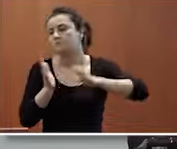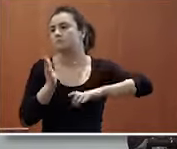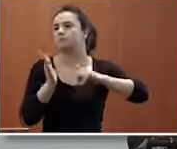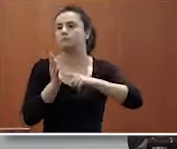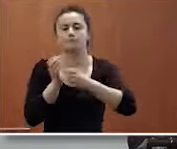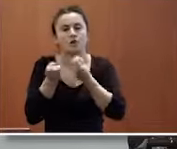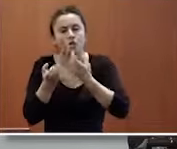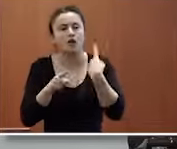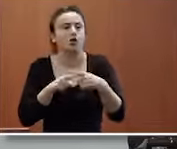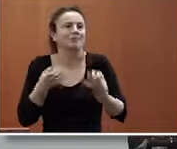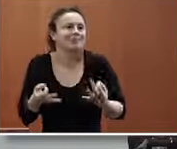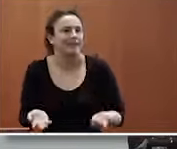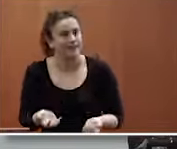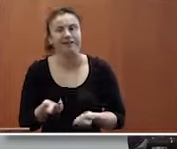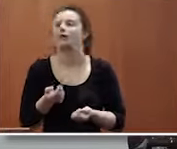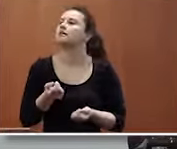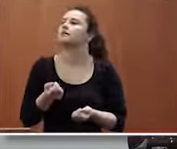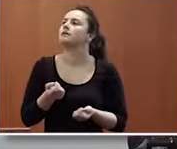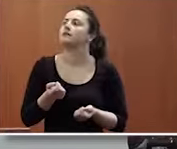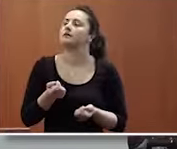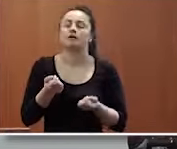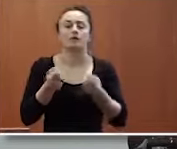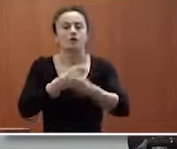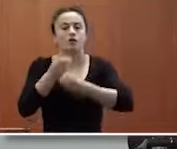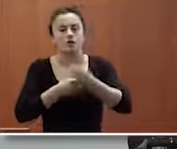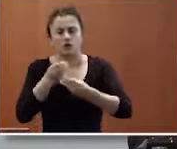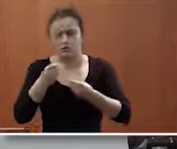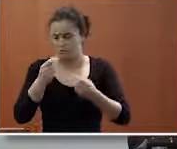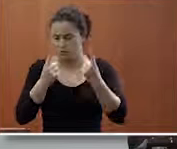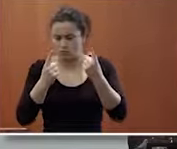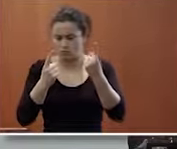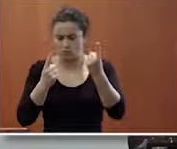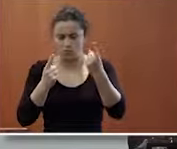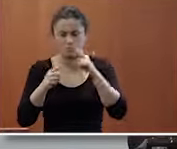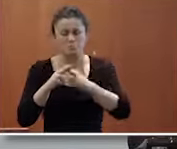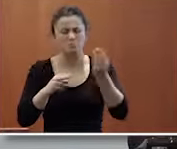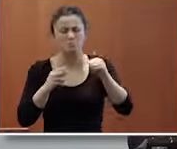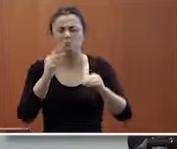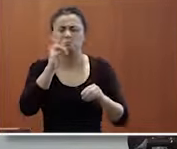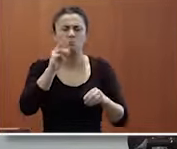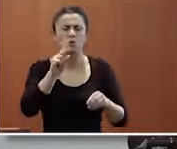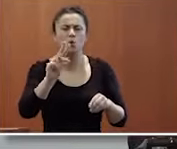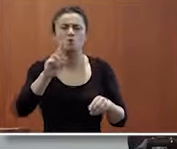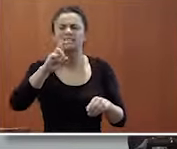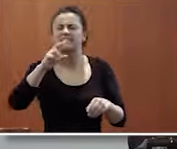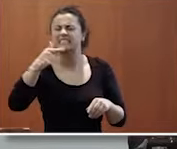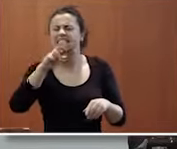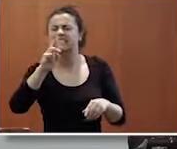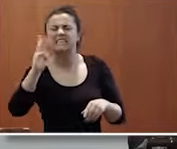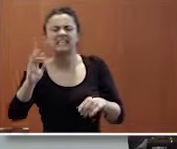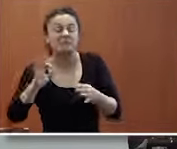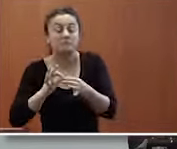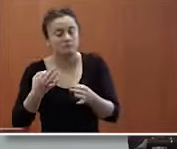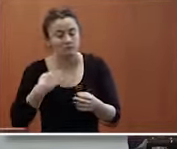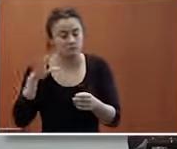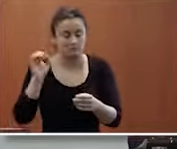solemos contar una serie de cosas de este tipo que la hacemos con el con el estándar del gris tenemos el la plus del gris y la llevamos haciendo pues unos años y tratamos cada